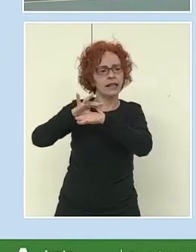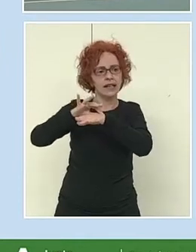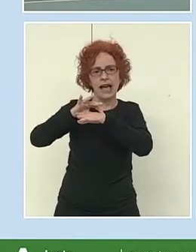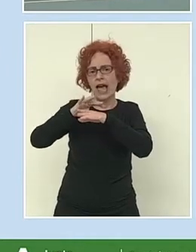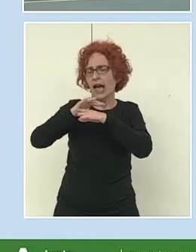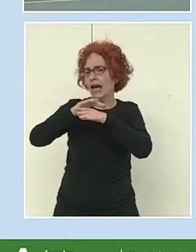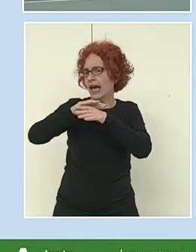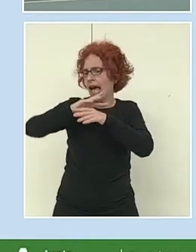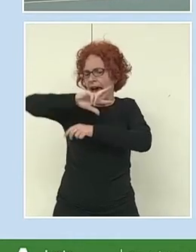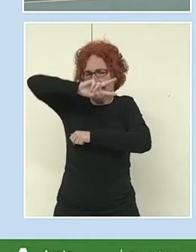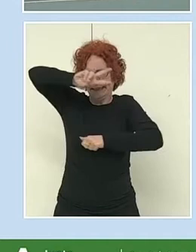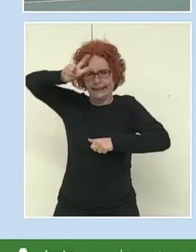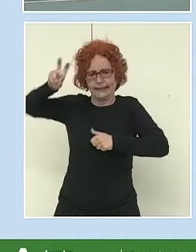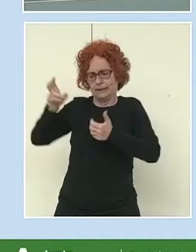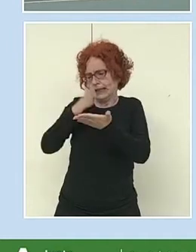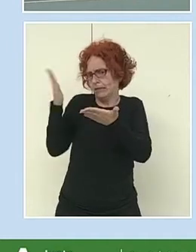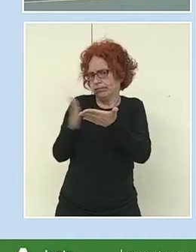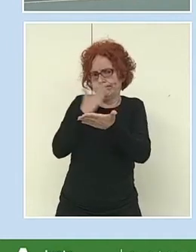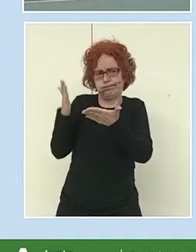¿Perdón?